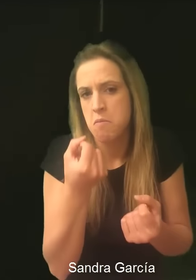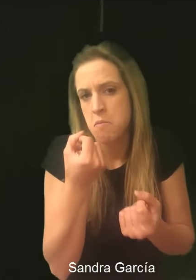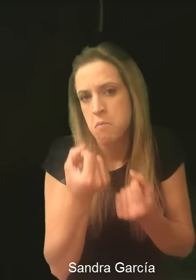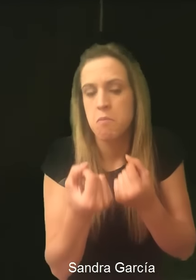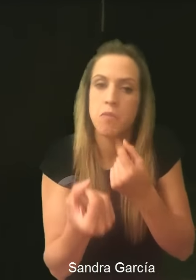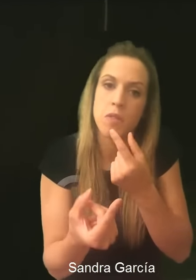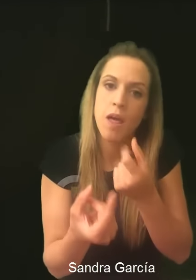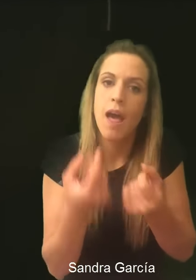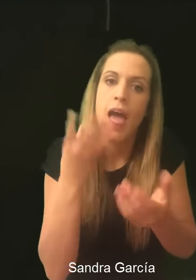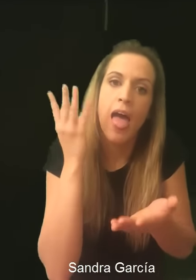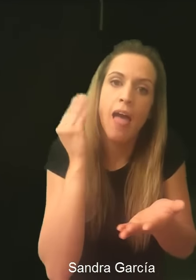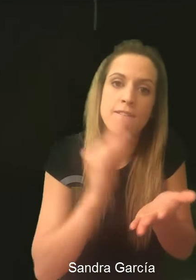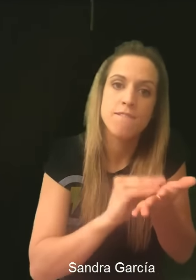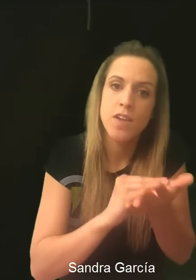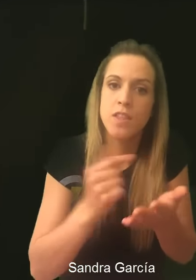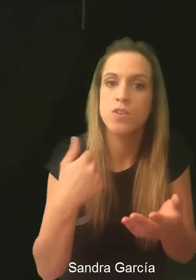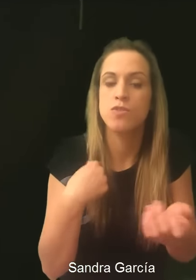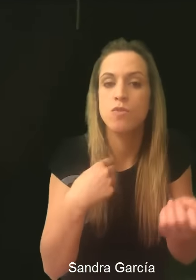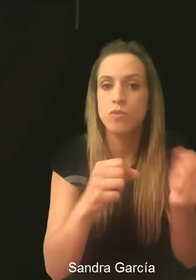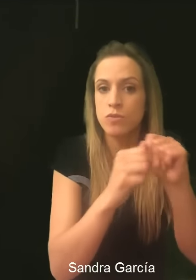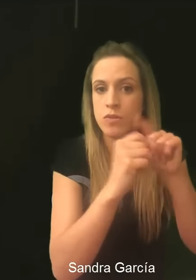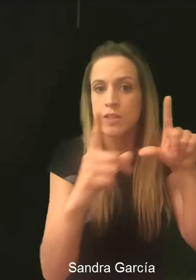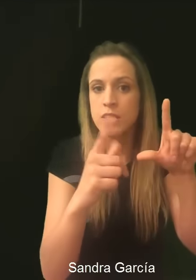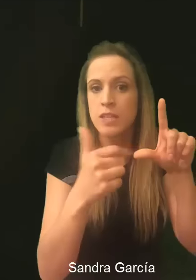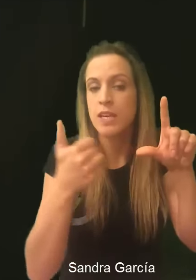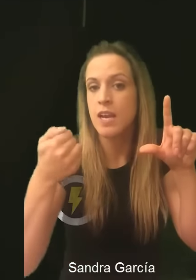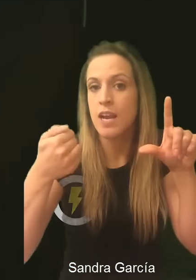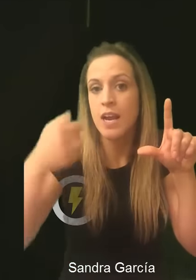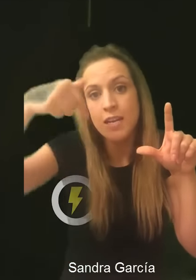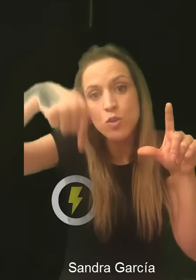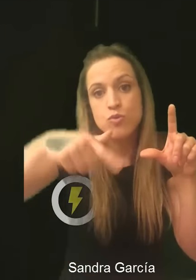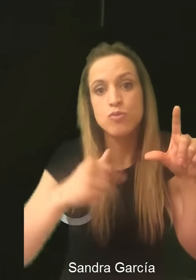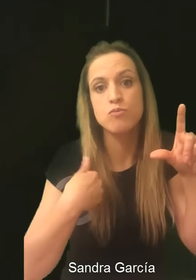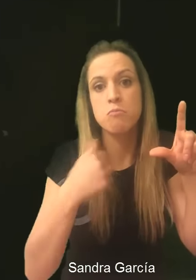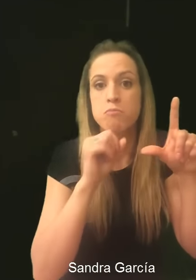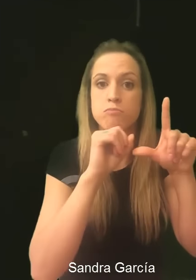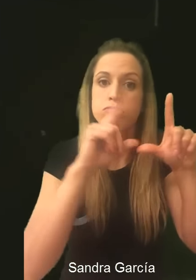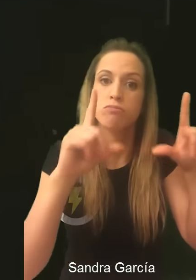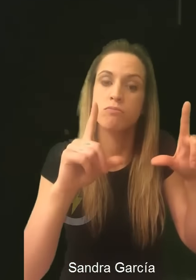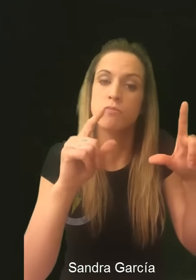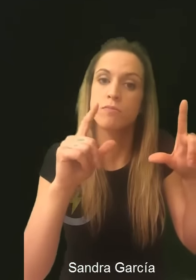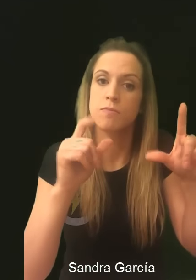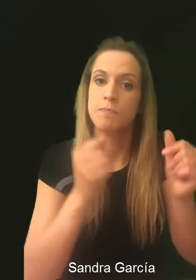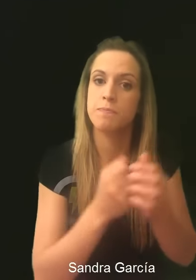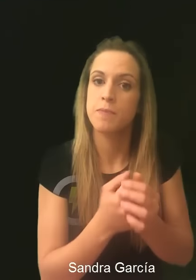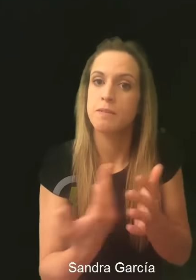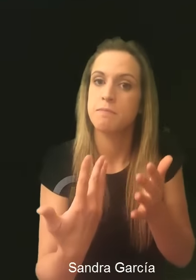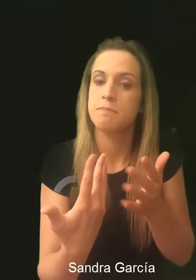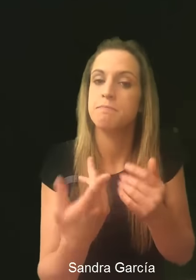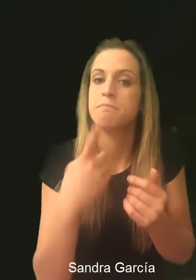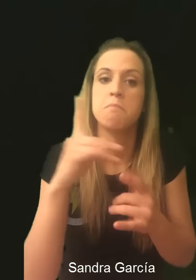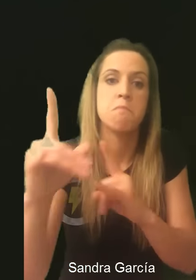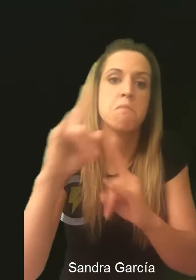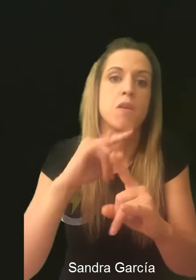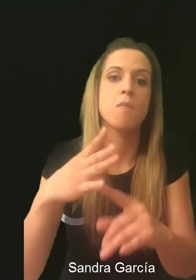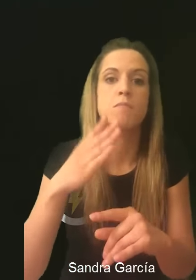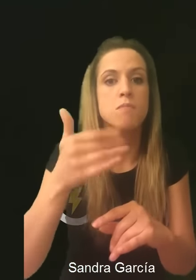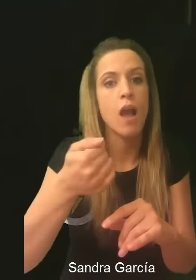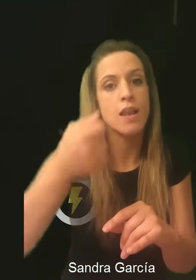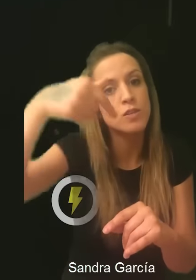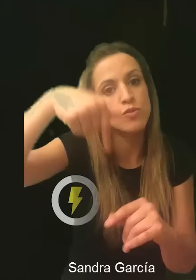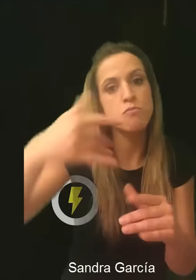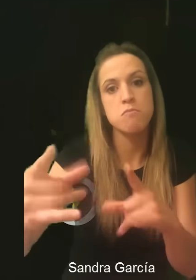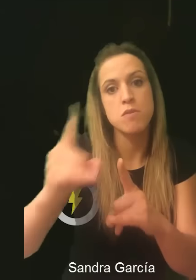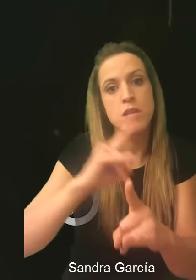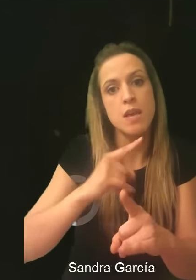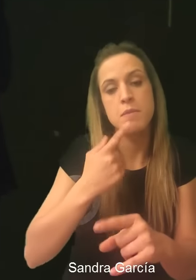Cada poco tiempo salgo en la tele. Una iniciativa mía. Me llama Canansur y me dice, oye, preséntame eso que has hecho.